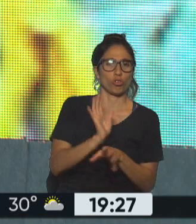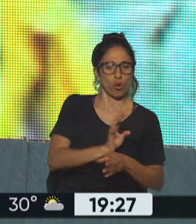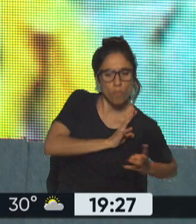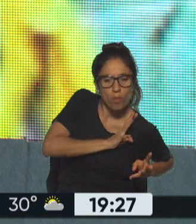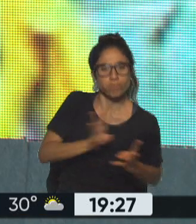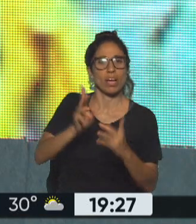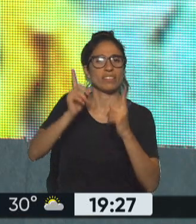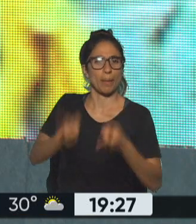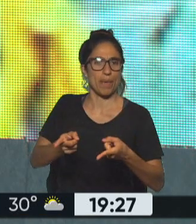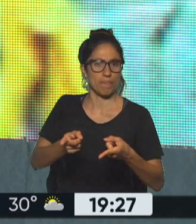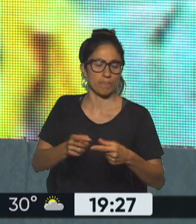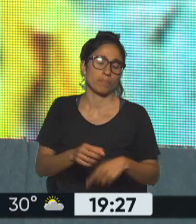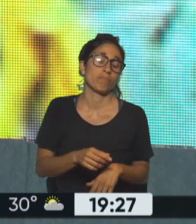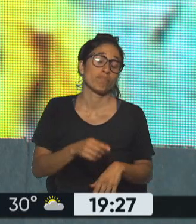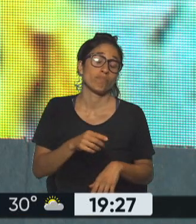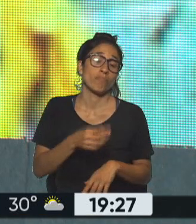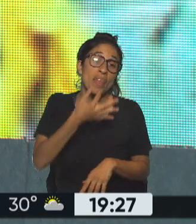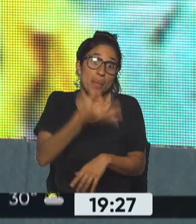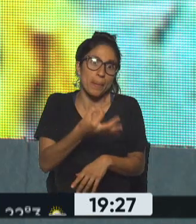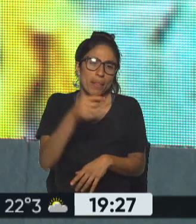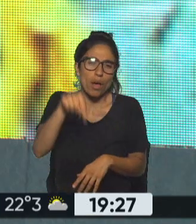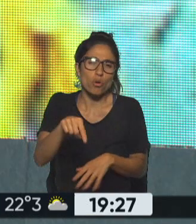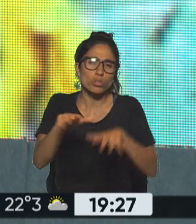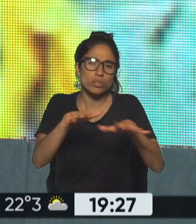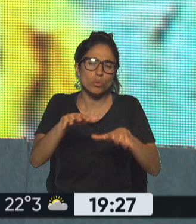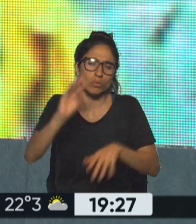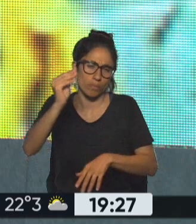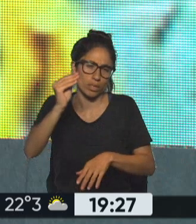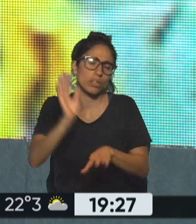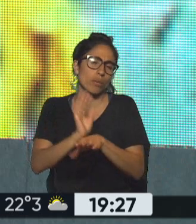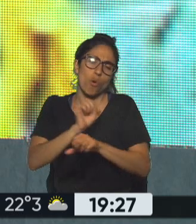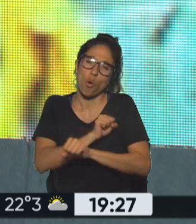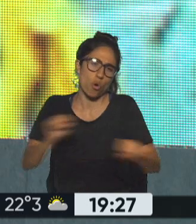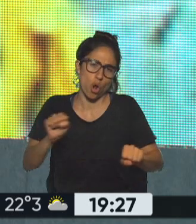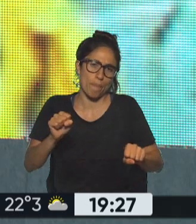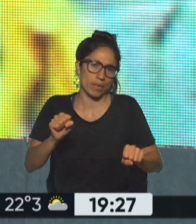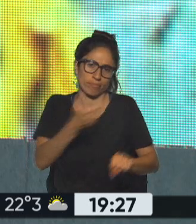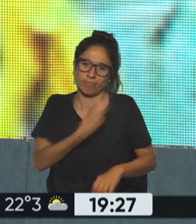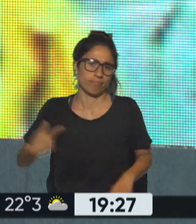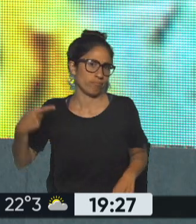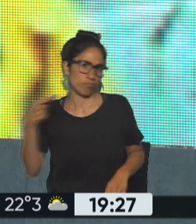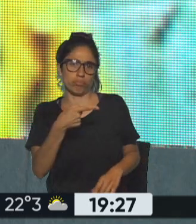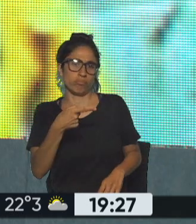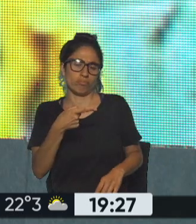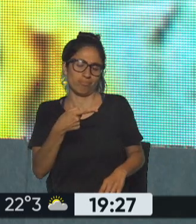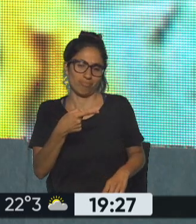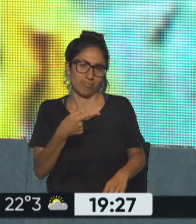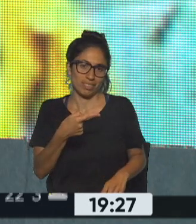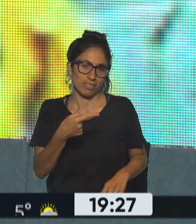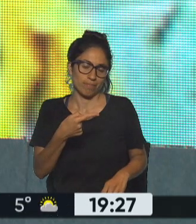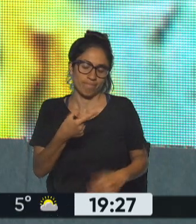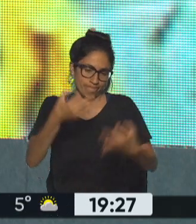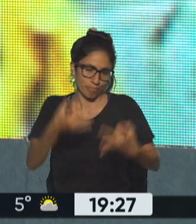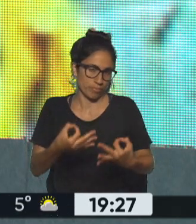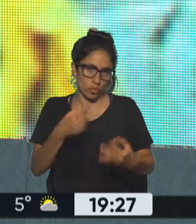de Estado no hay ninguna duda después si quiso hacer un intento de Estado concreto accediendo al poder en el día de hoy o quiso plantar